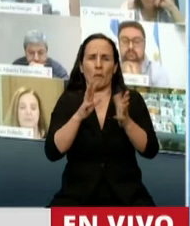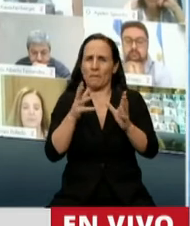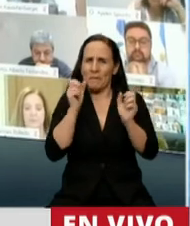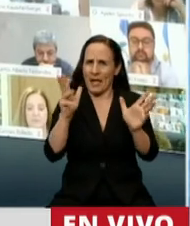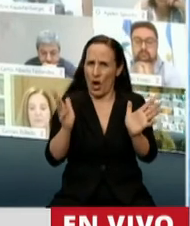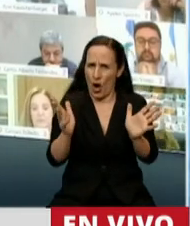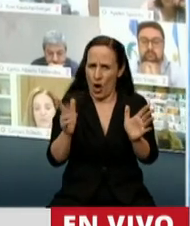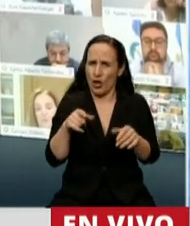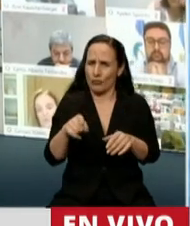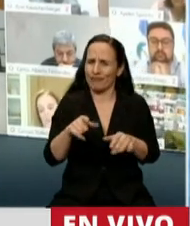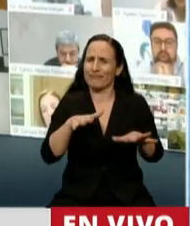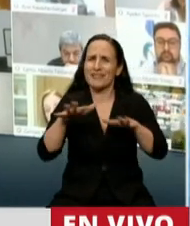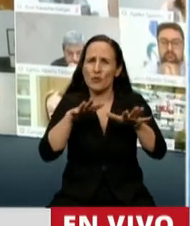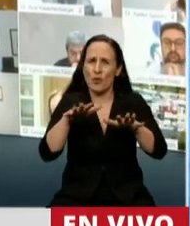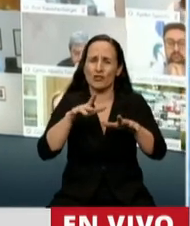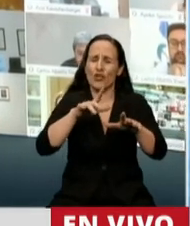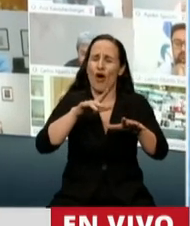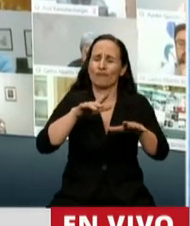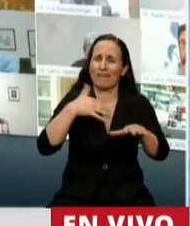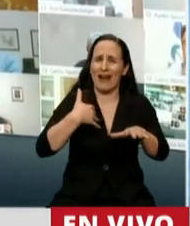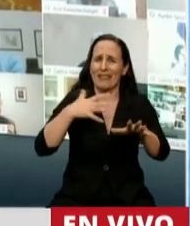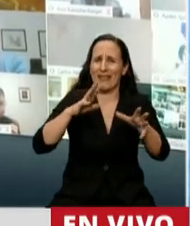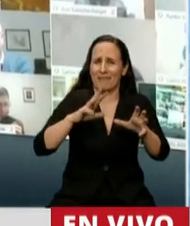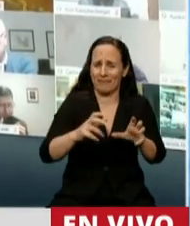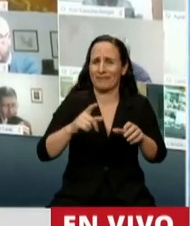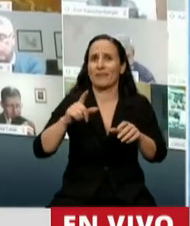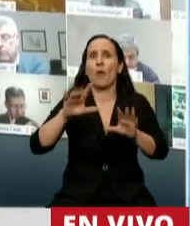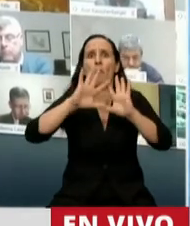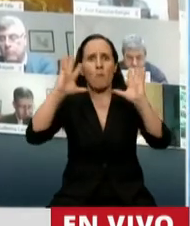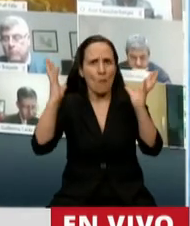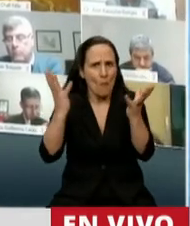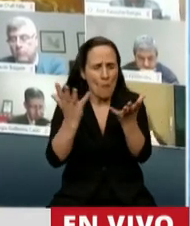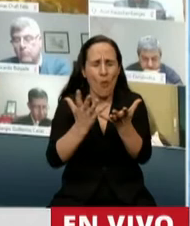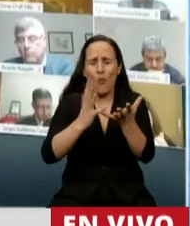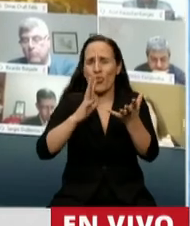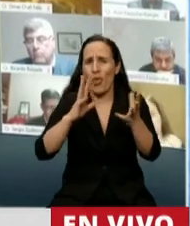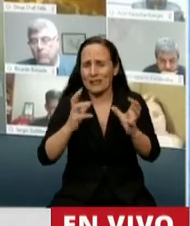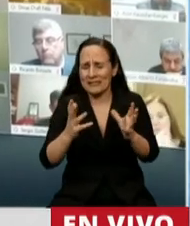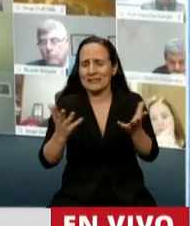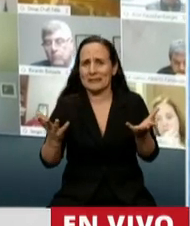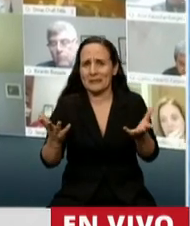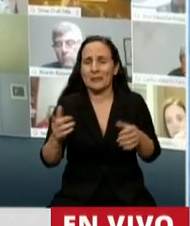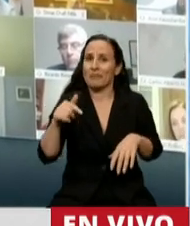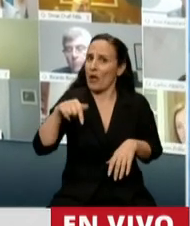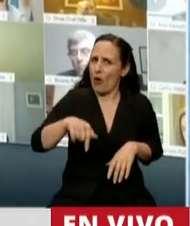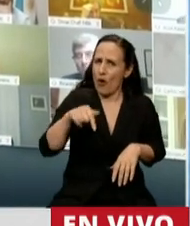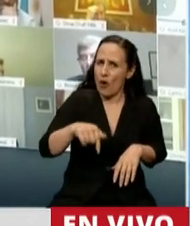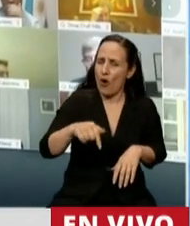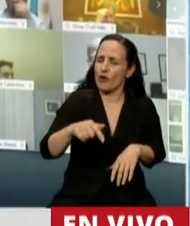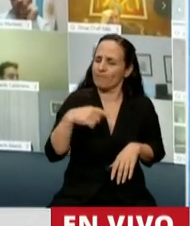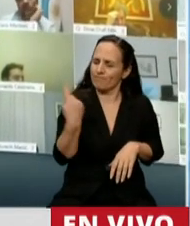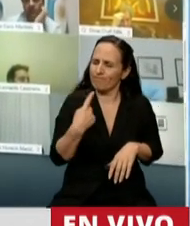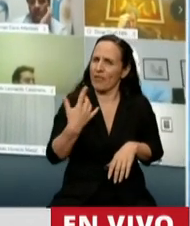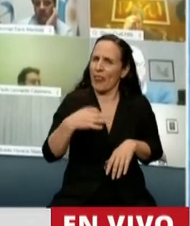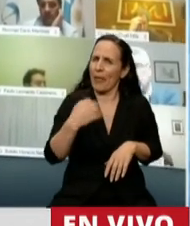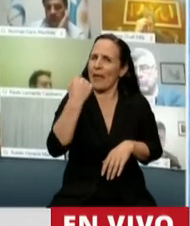de la producción argentina y del mundo ahora. Por eso, hoy nos tocó, nos toca hoy darle el impulso necesario para